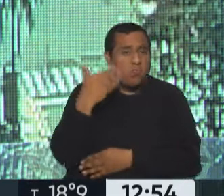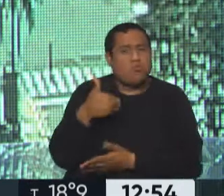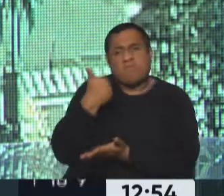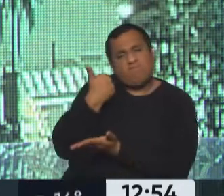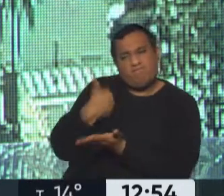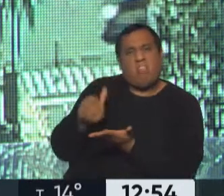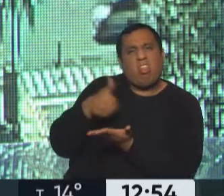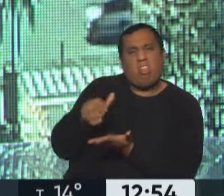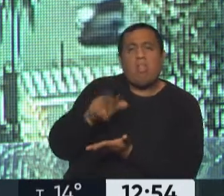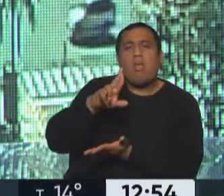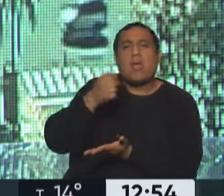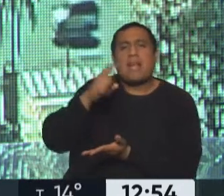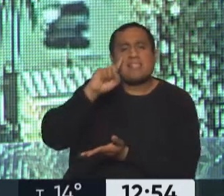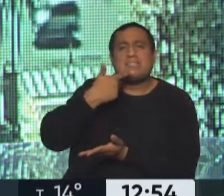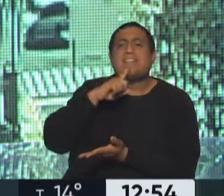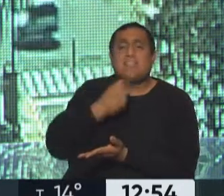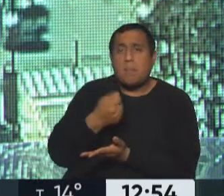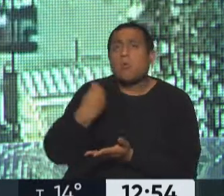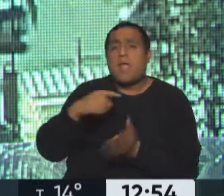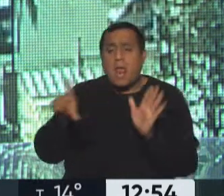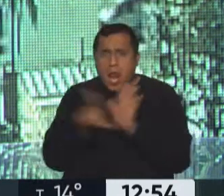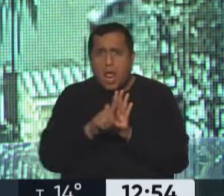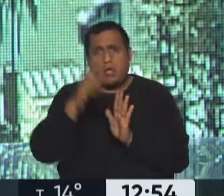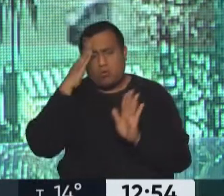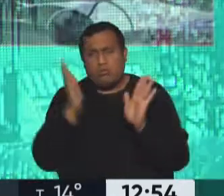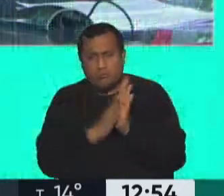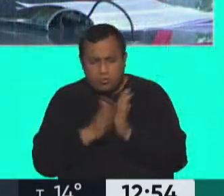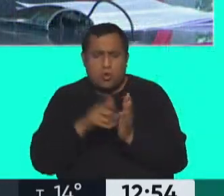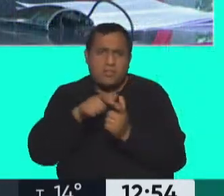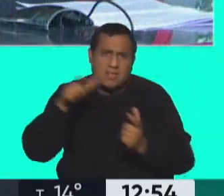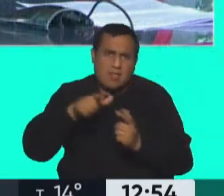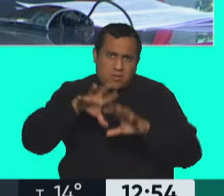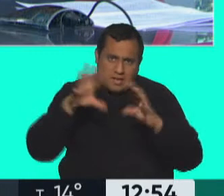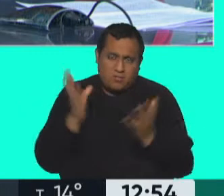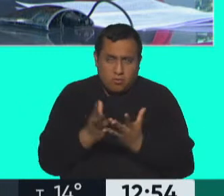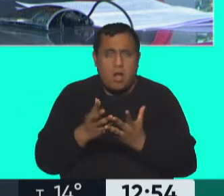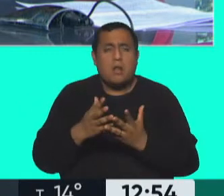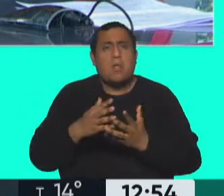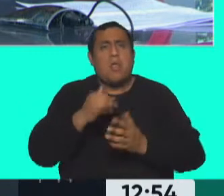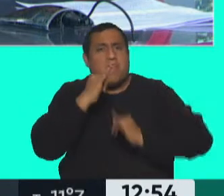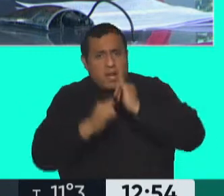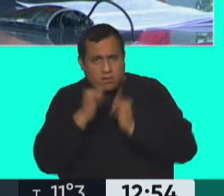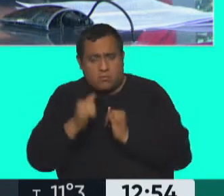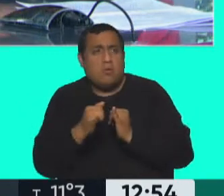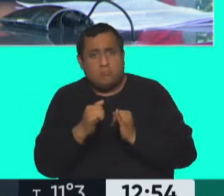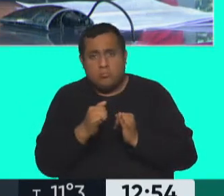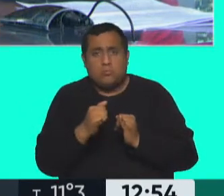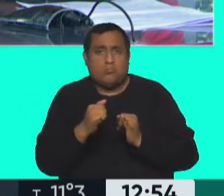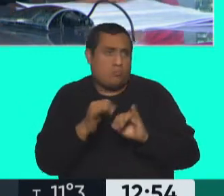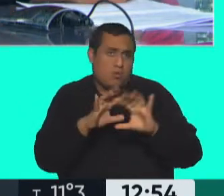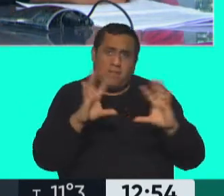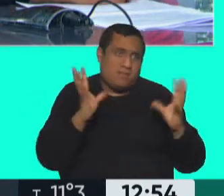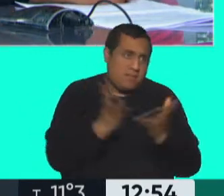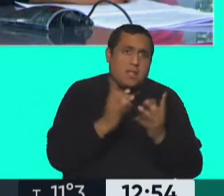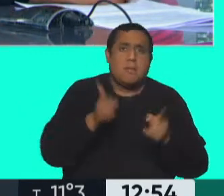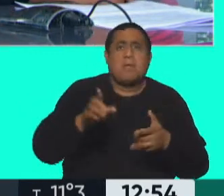está en la Constitución Nacional, en las leyes, está en los tratados internacionales, en las declaraciones, tanto la universal como la declaración